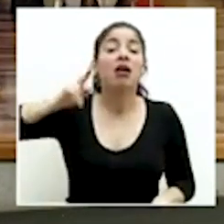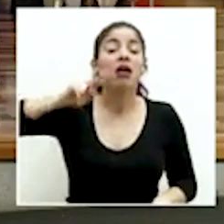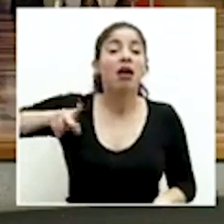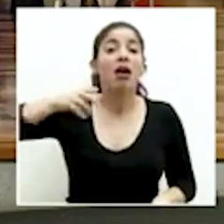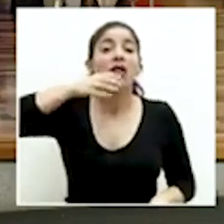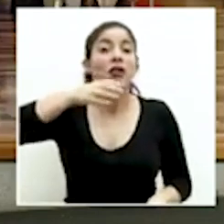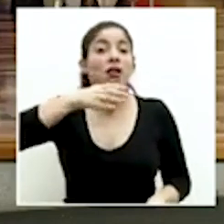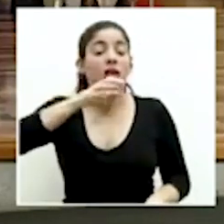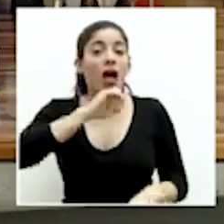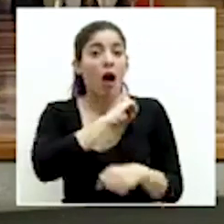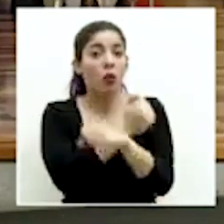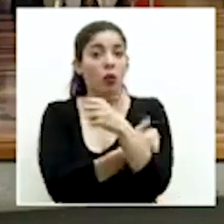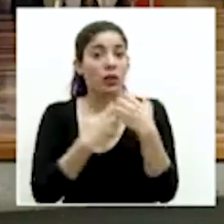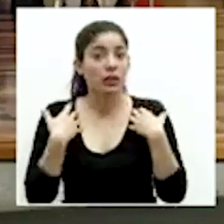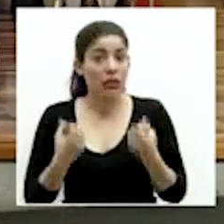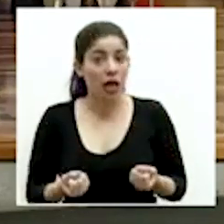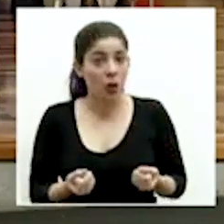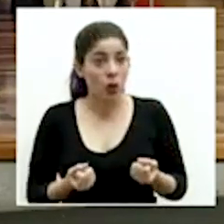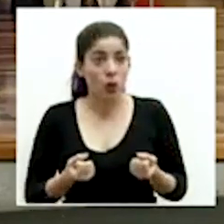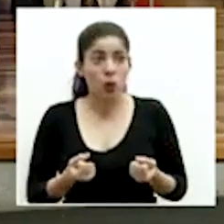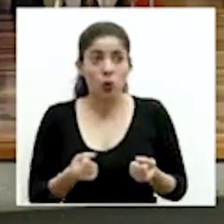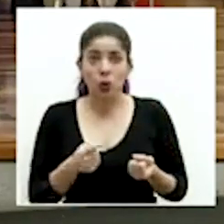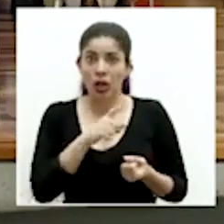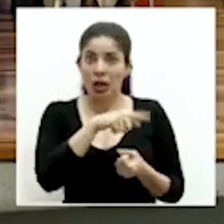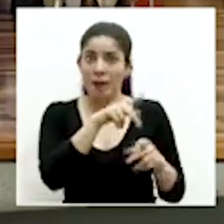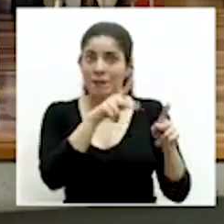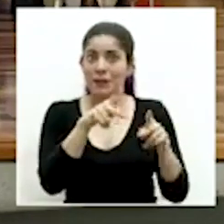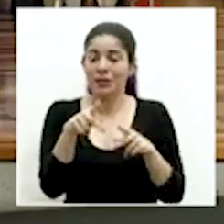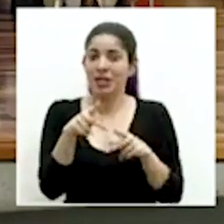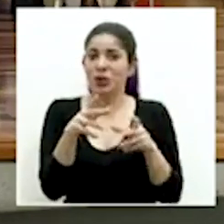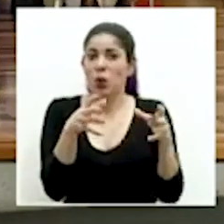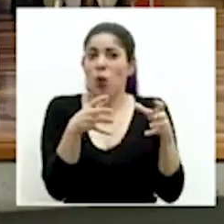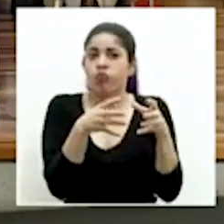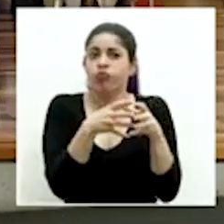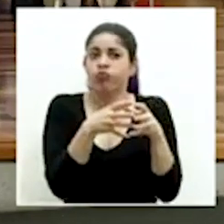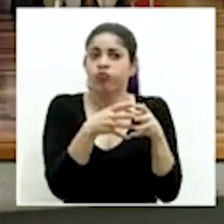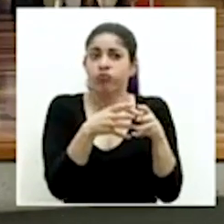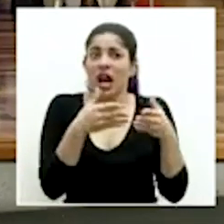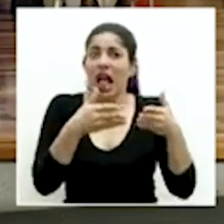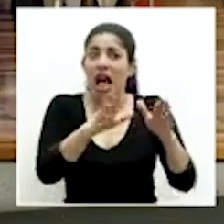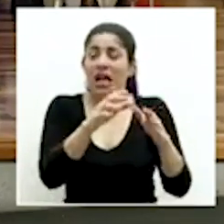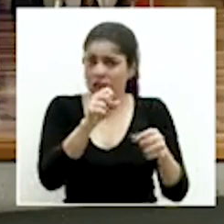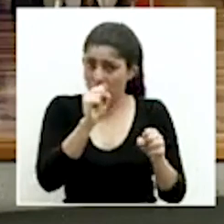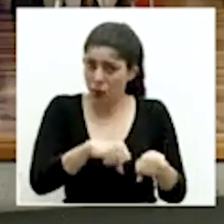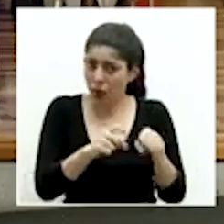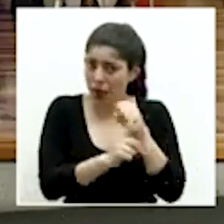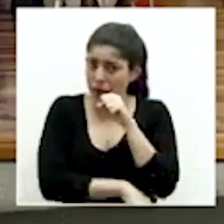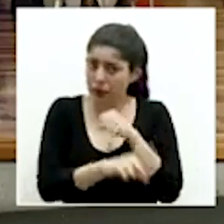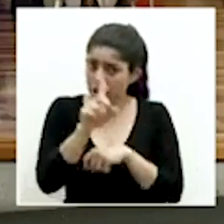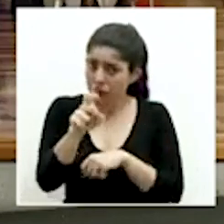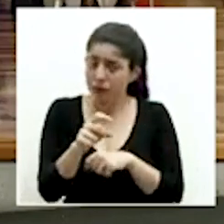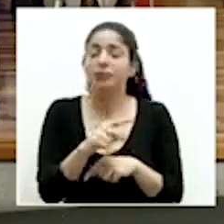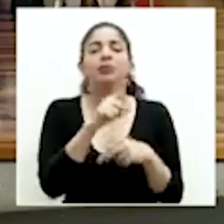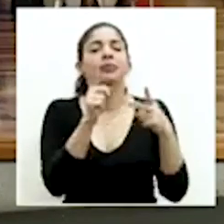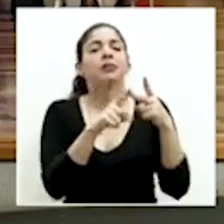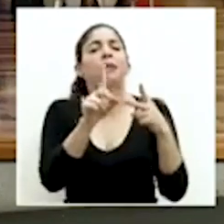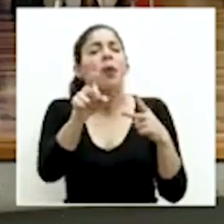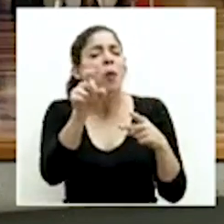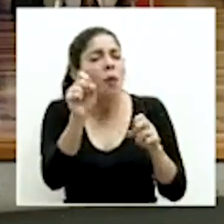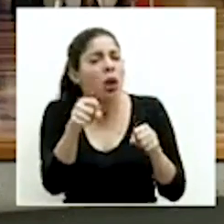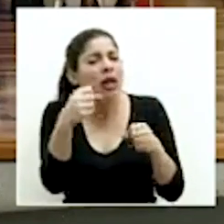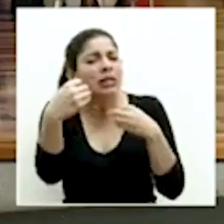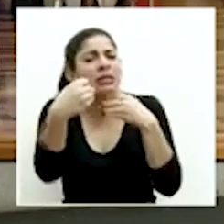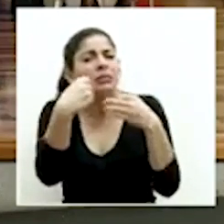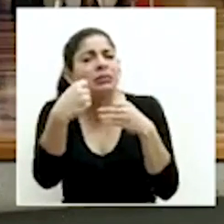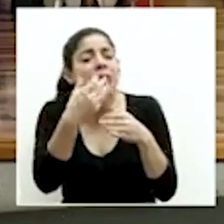indicaciones de las autoridades de salud y que sean parte de grandes aglomeraciones en las calles y también consulta si podrían referirse